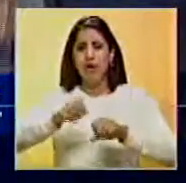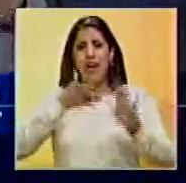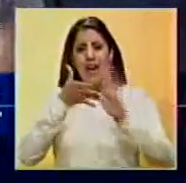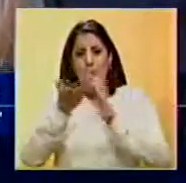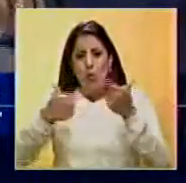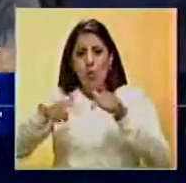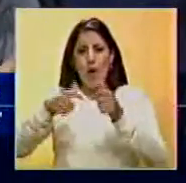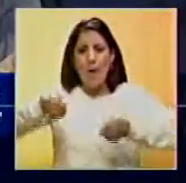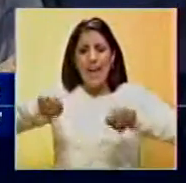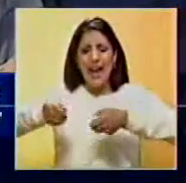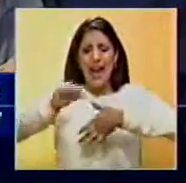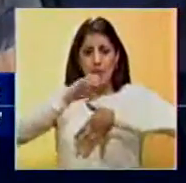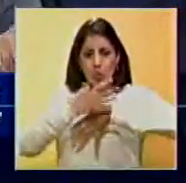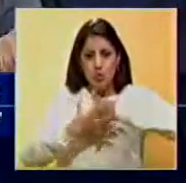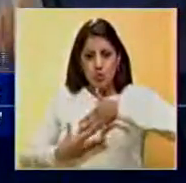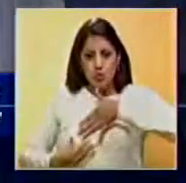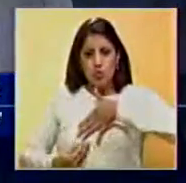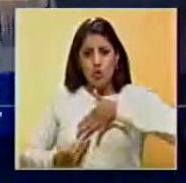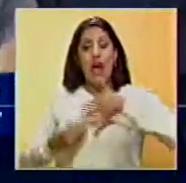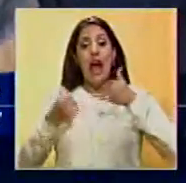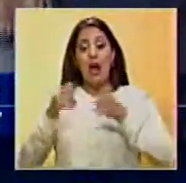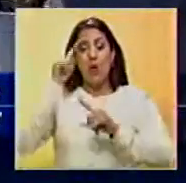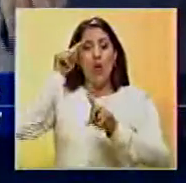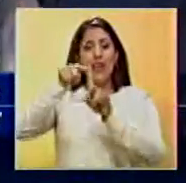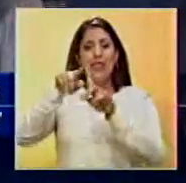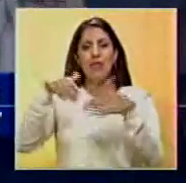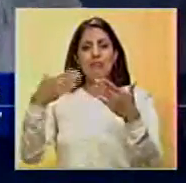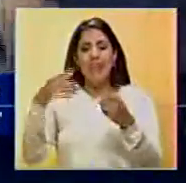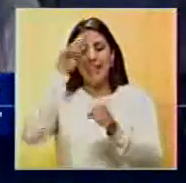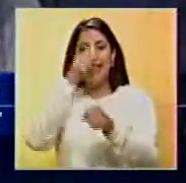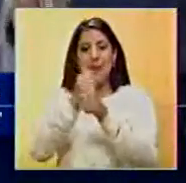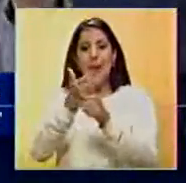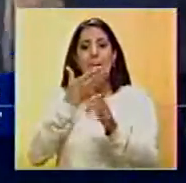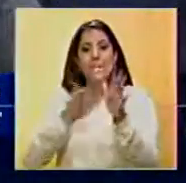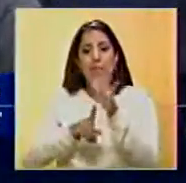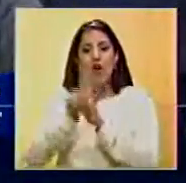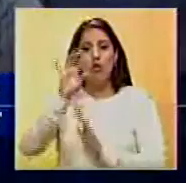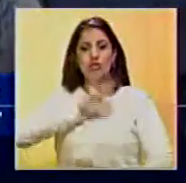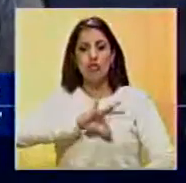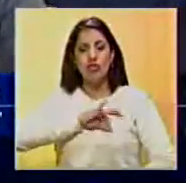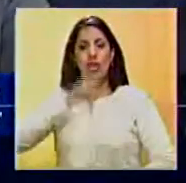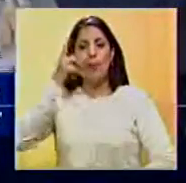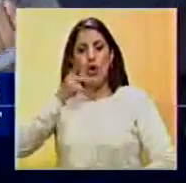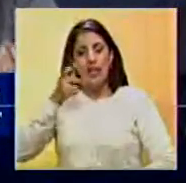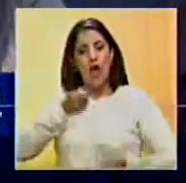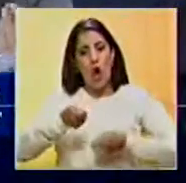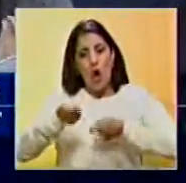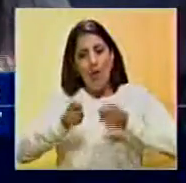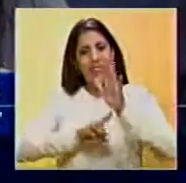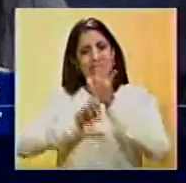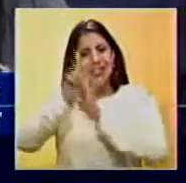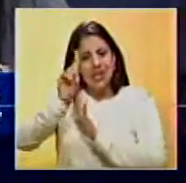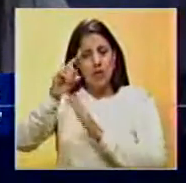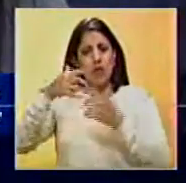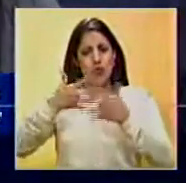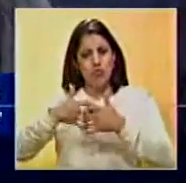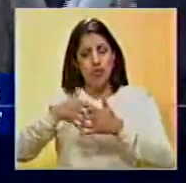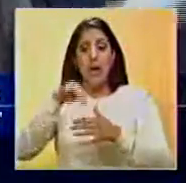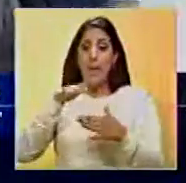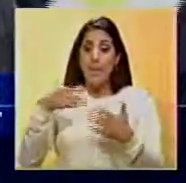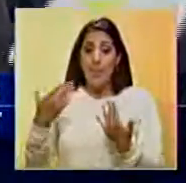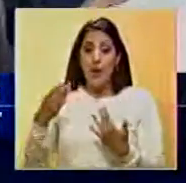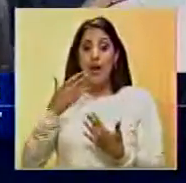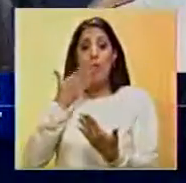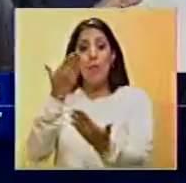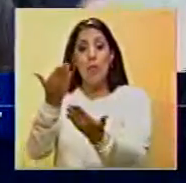-témpore del mercado común del sur, la prioridad fue trabajar en mejoras en materia social, obrera, política y de desarrollo productivo, por lo